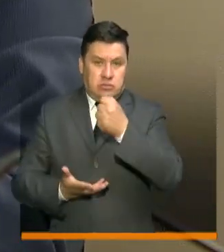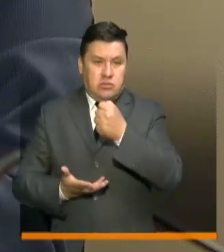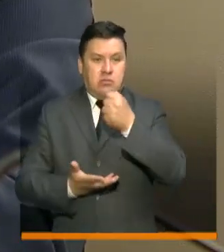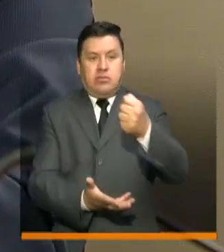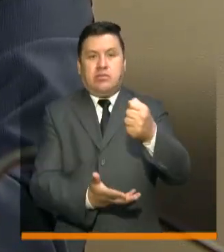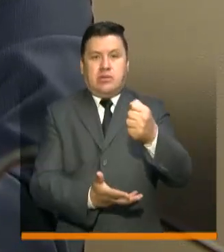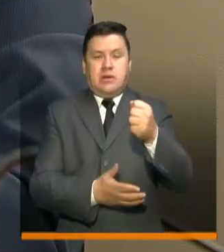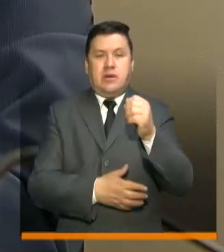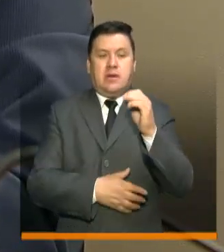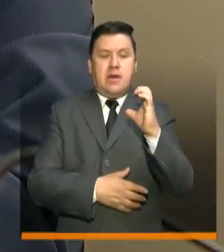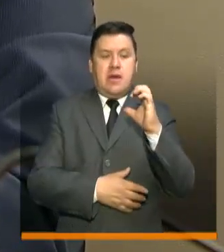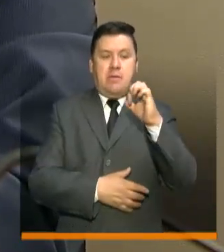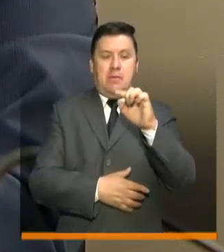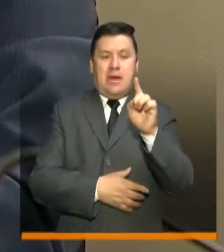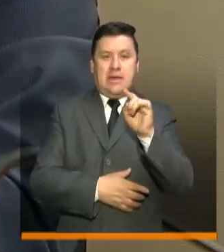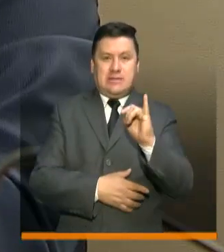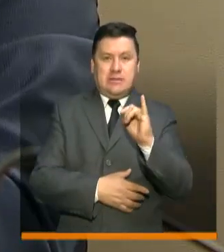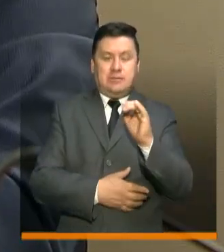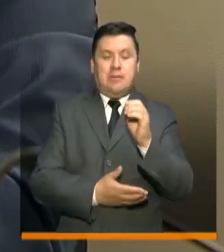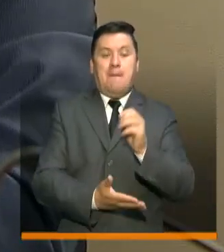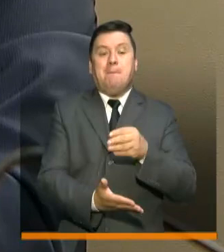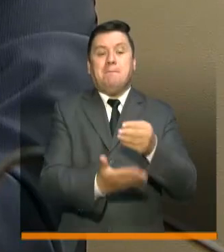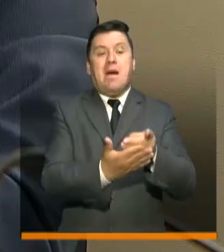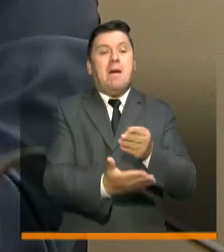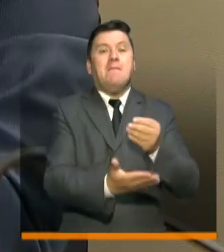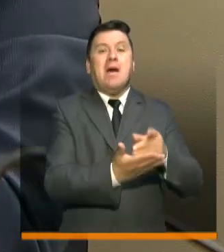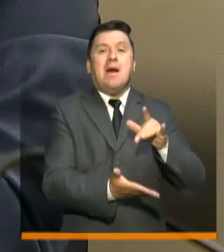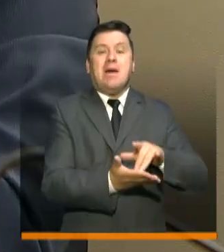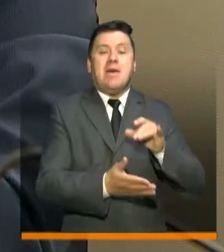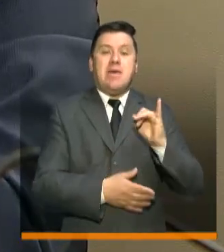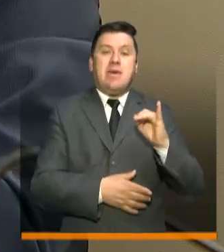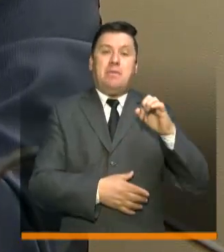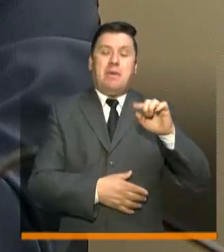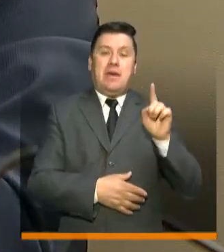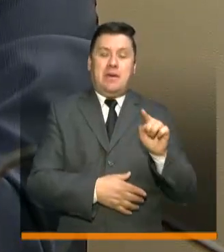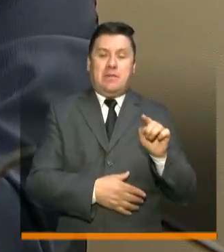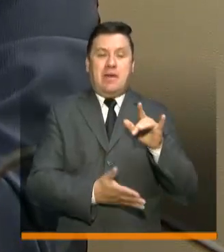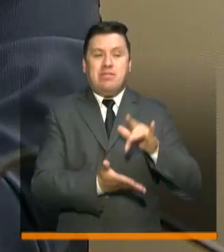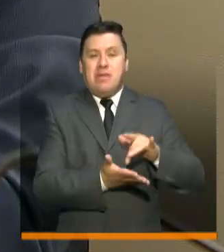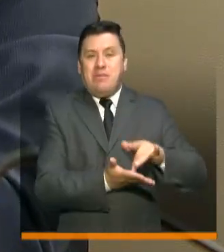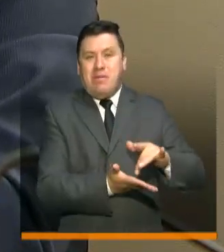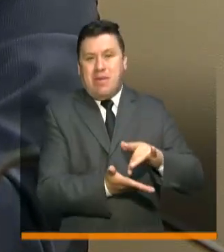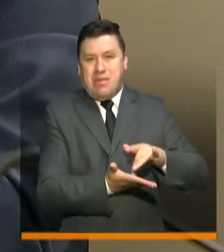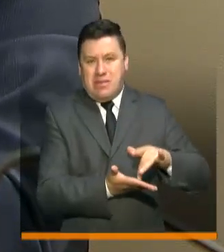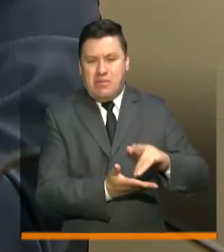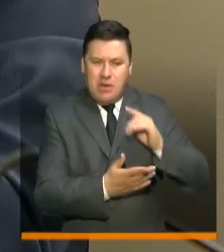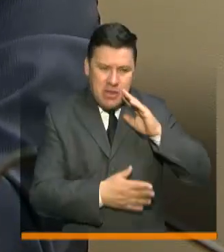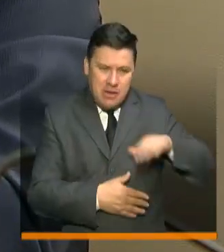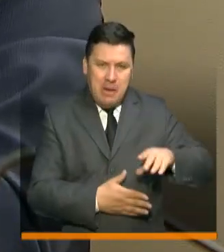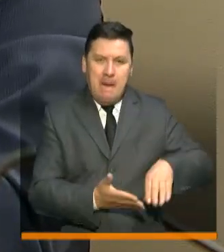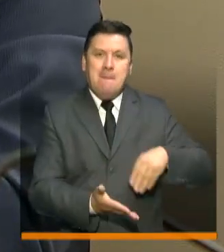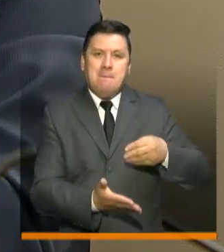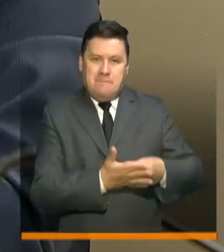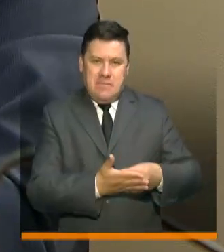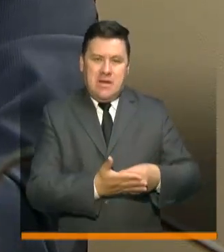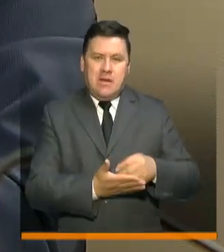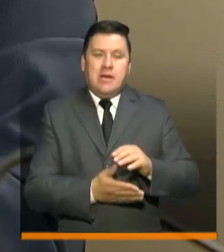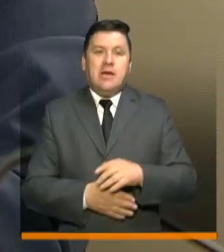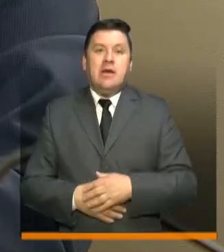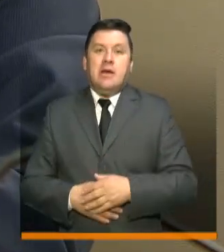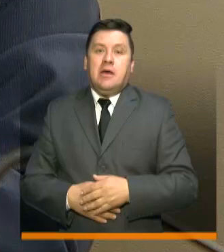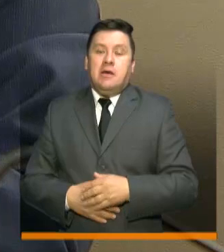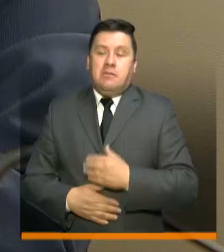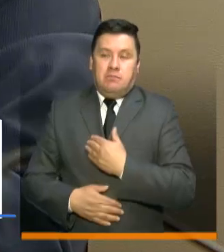técnicas de las IPS para pagar las cuentas de las IPS que tengan atrasada, para pagar esa cartera.